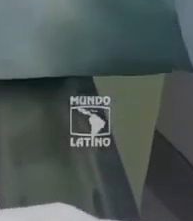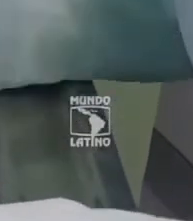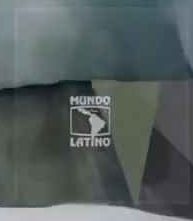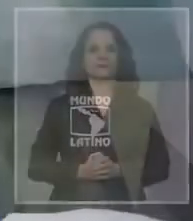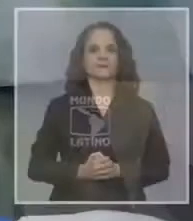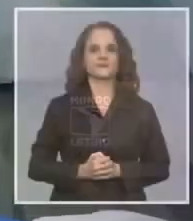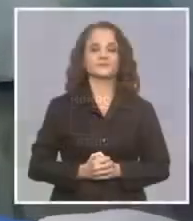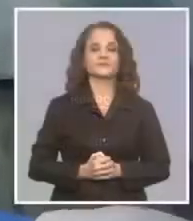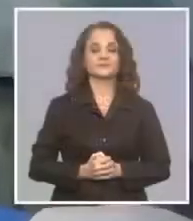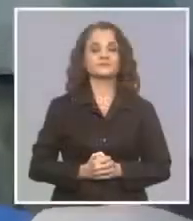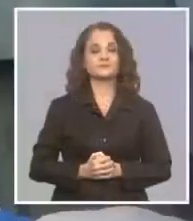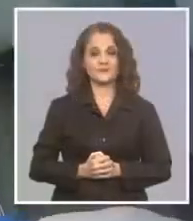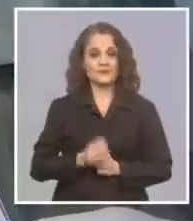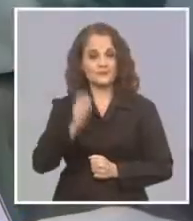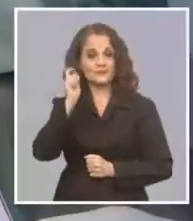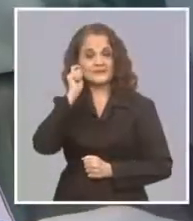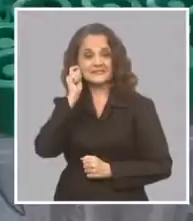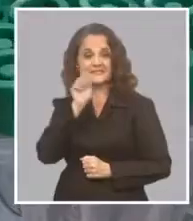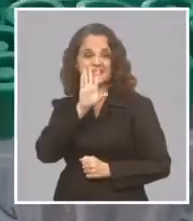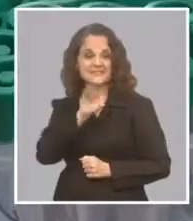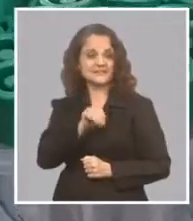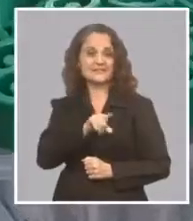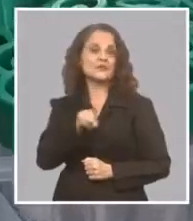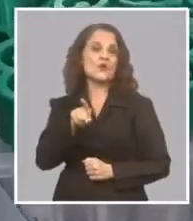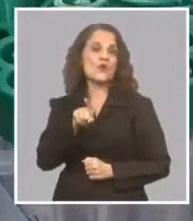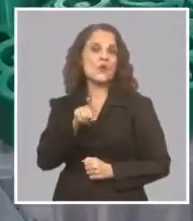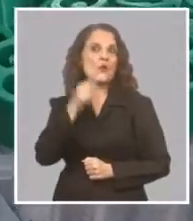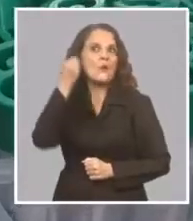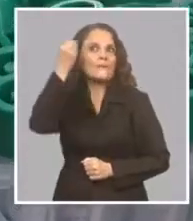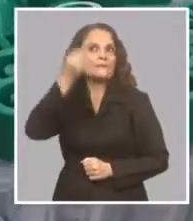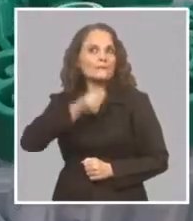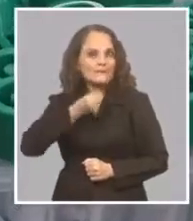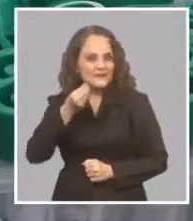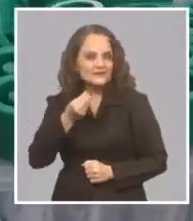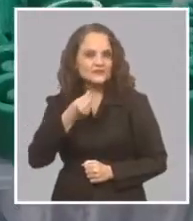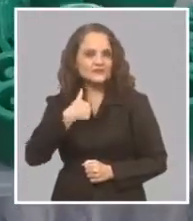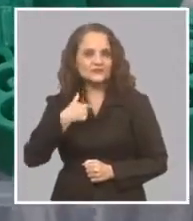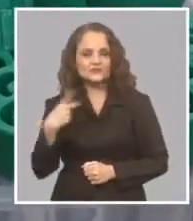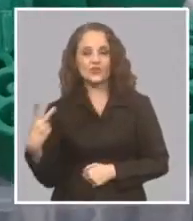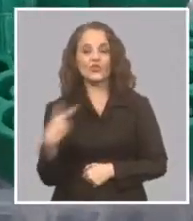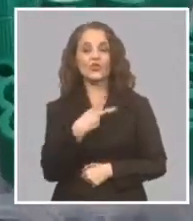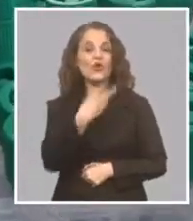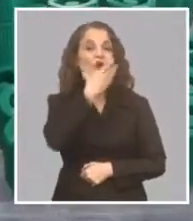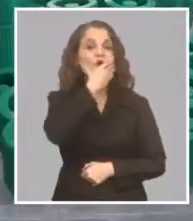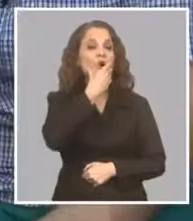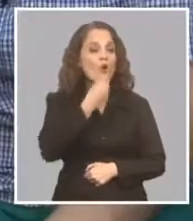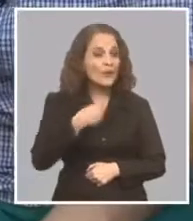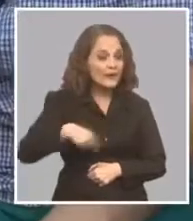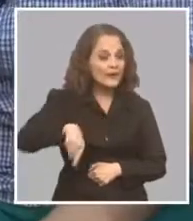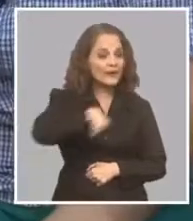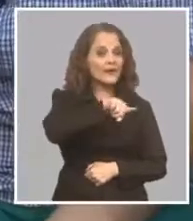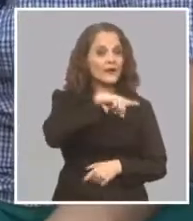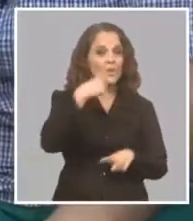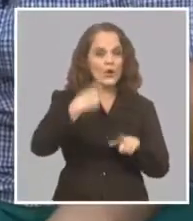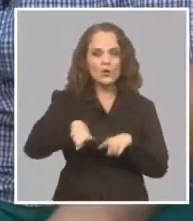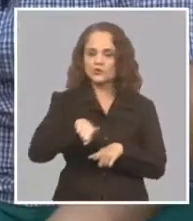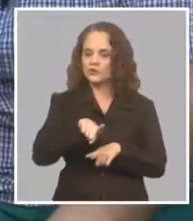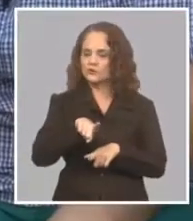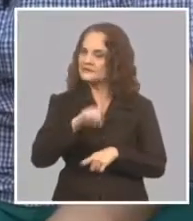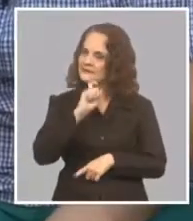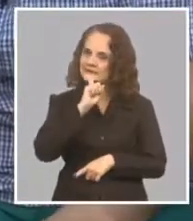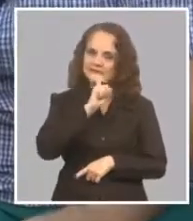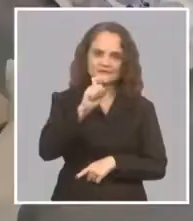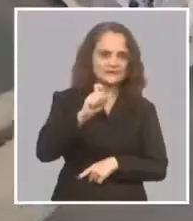Creo que si no fuera Por la juventud No podríamos estar Procesando Esa cantidad De muestras Hoy Realmente Es un punto De